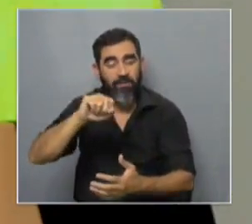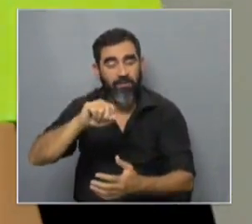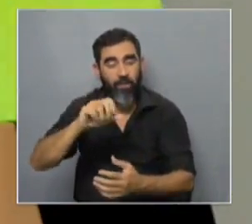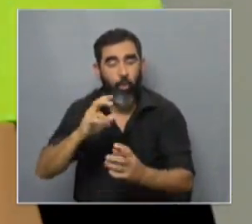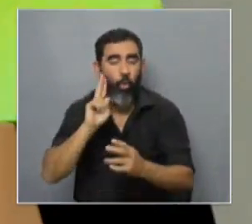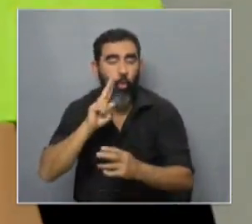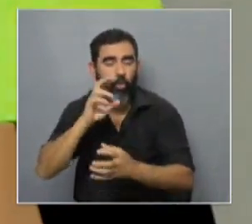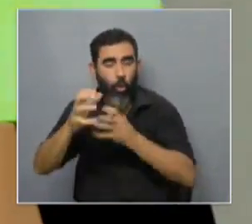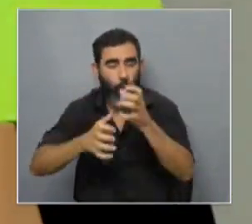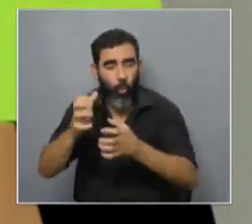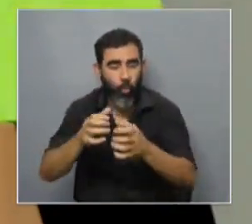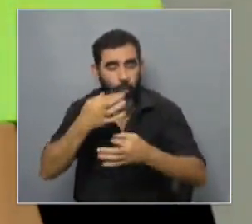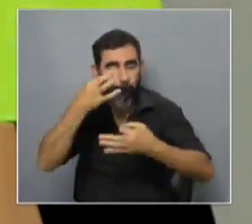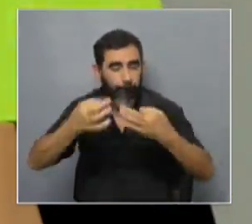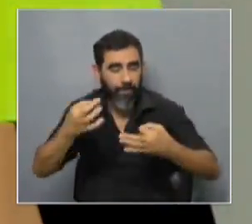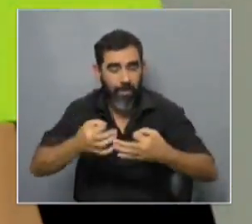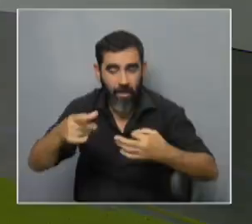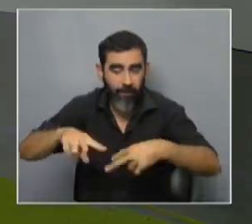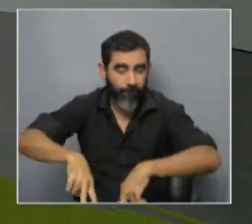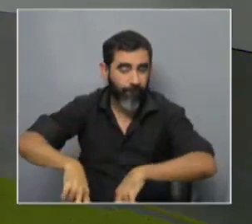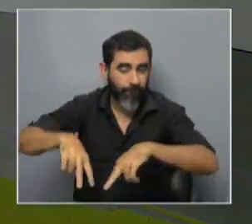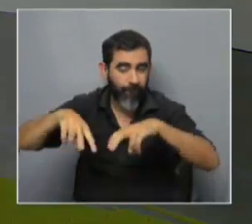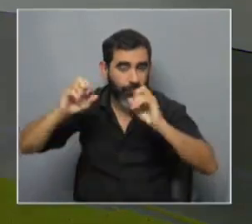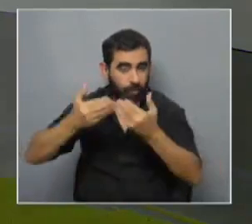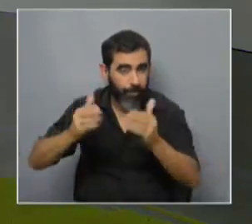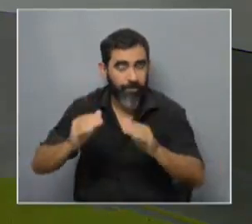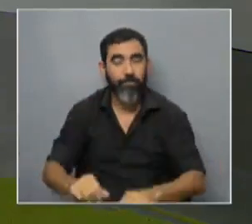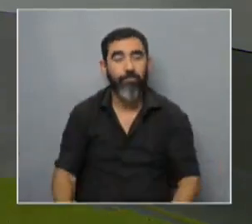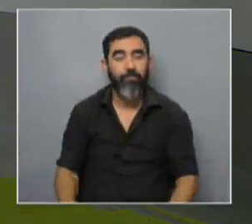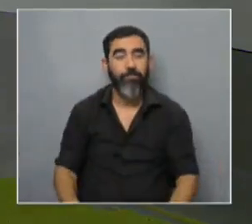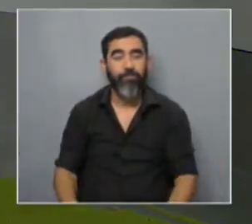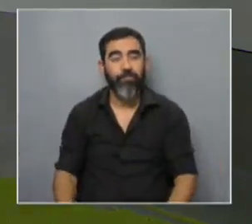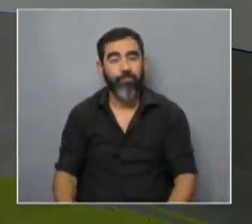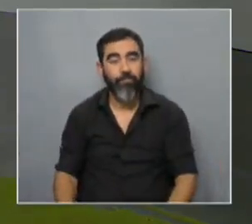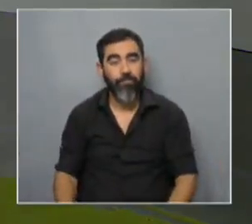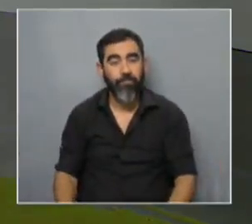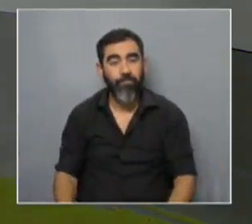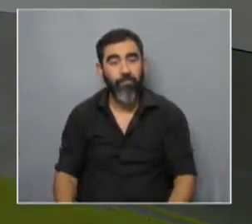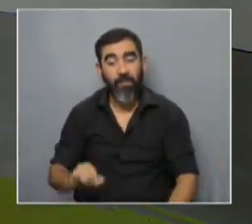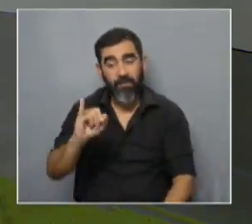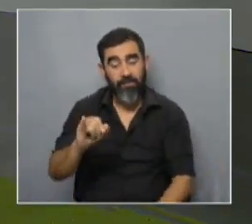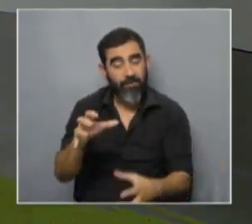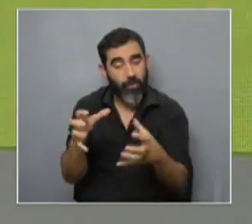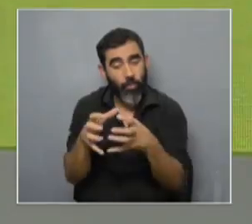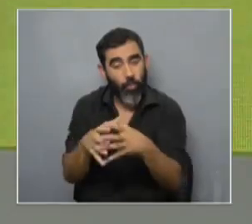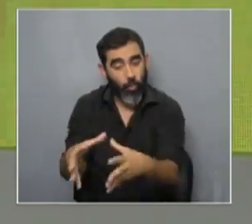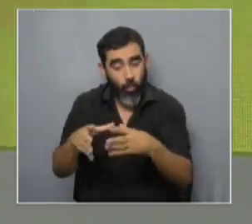surge, digamos, el elemento de investigación que desata todo esto. Sí, efectivamente. Este grupo que me acogió